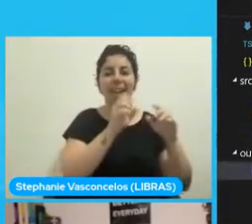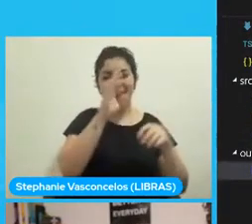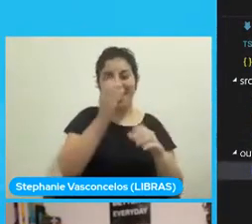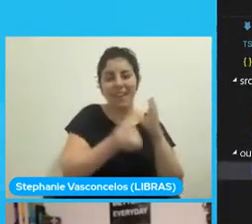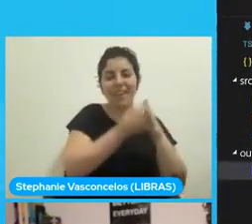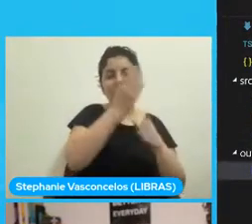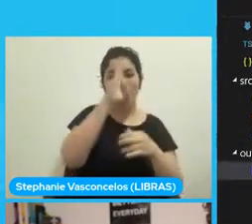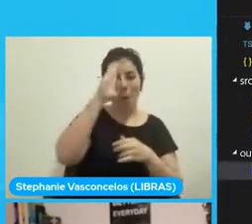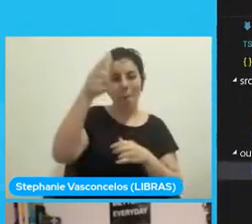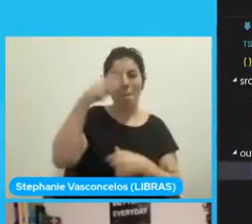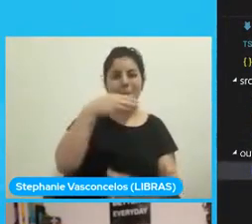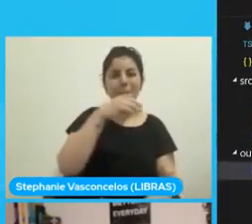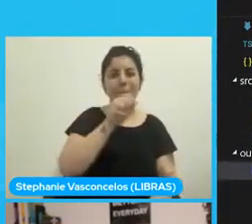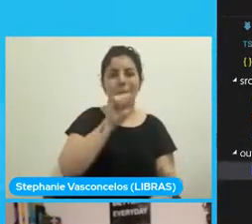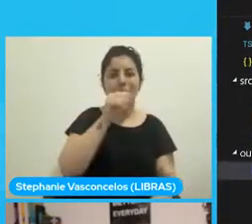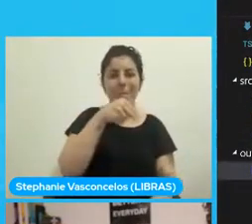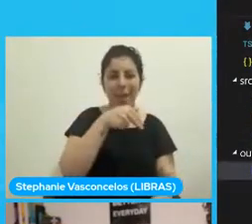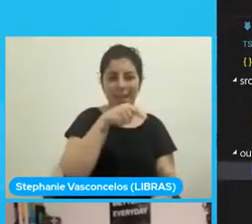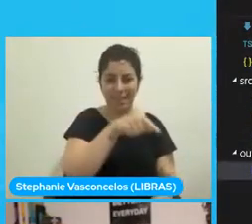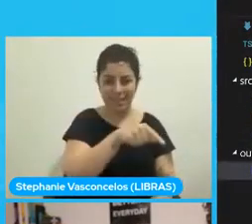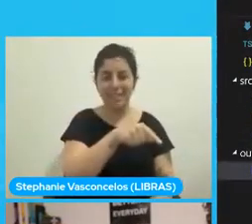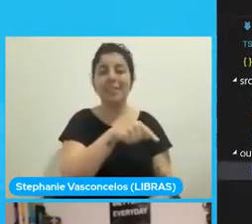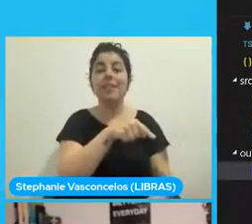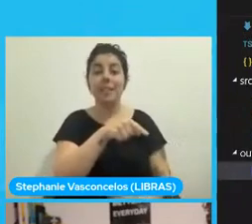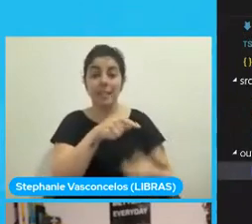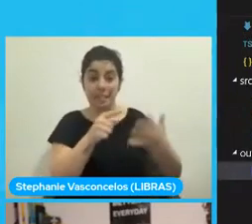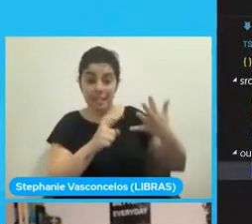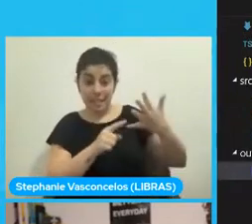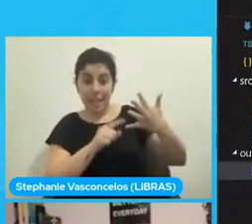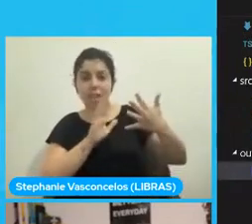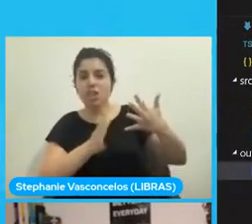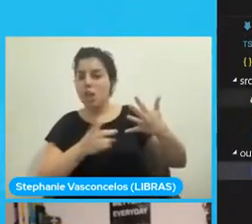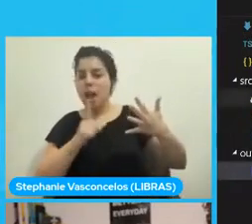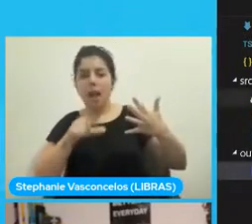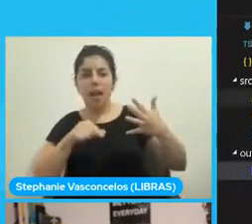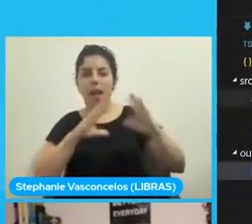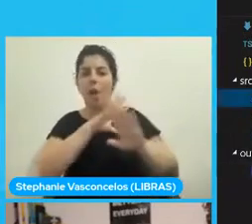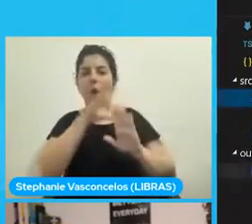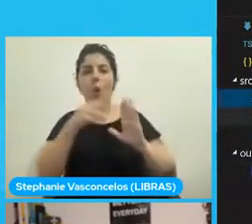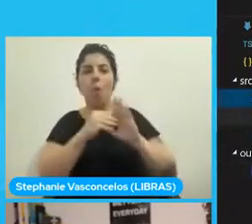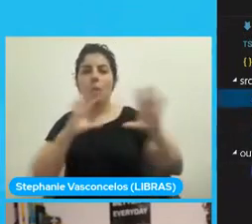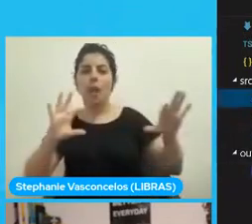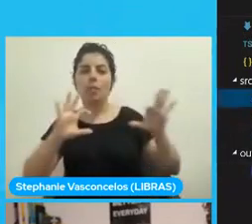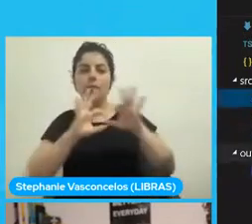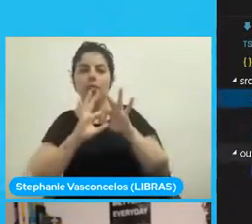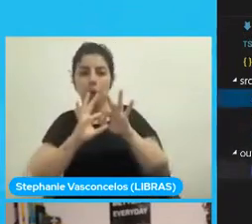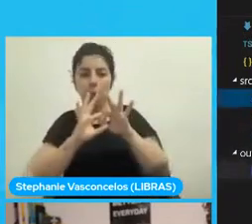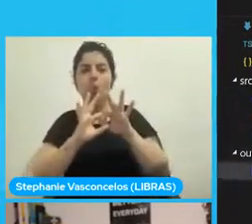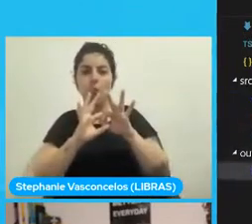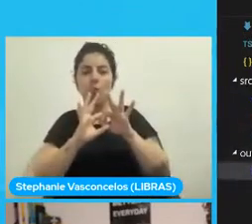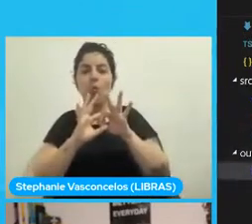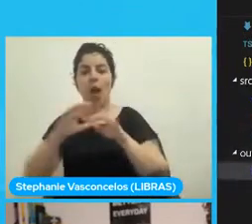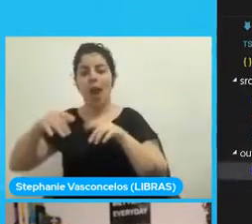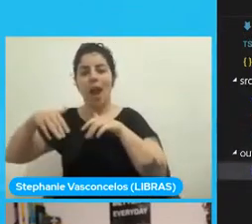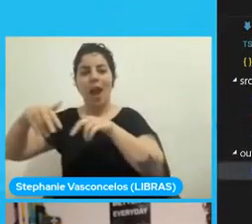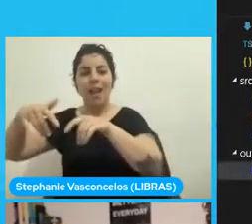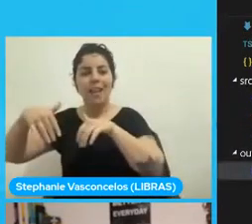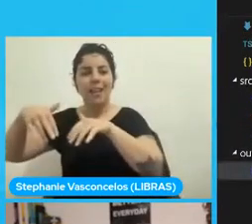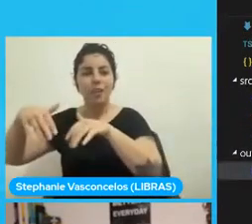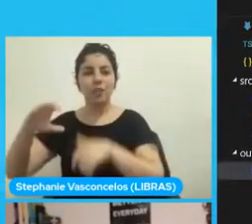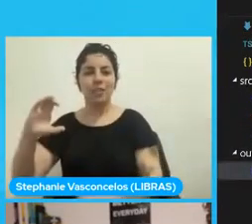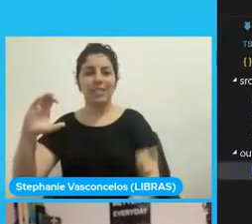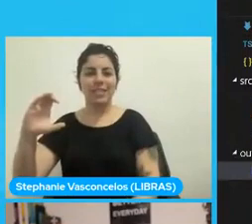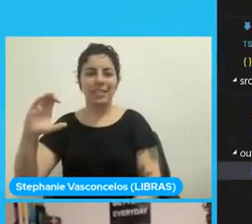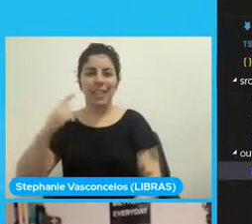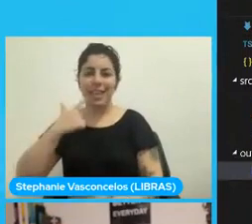archivo WASM ya es la compilación a WebAssembly de este archivo en C. Aquí vemos que nos está